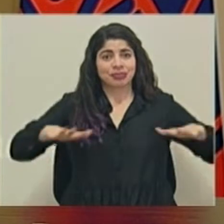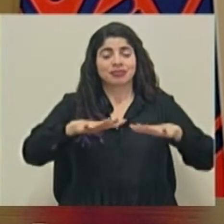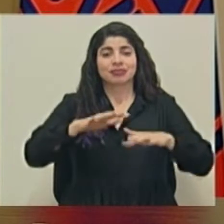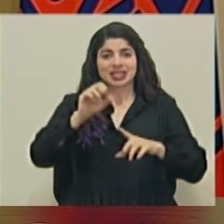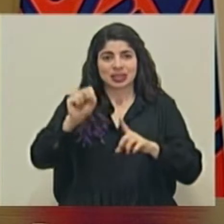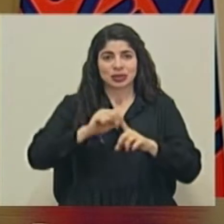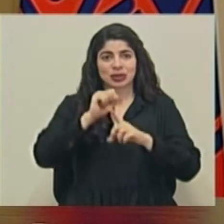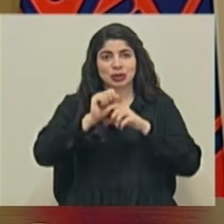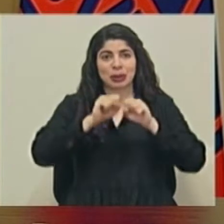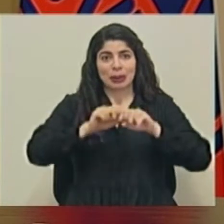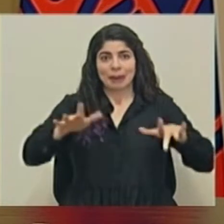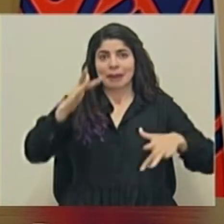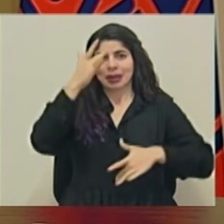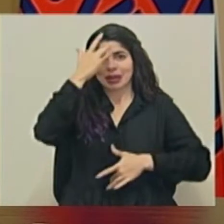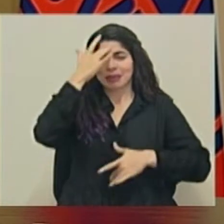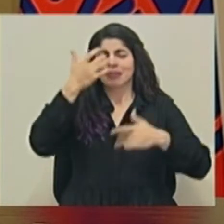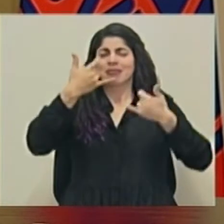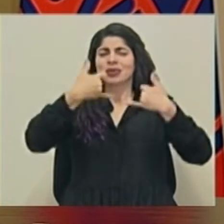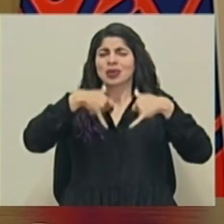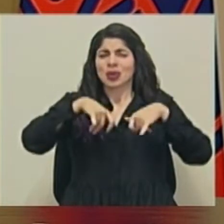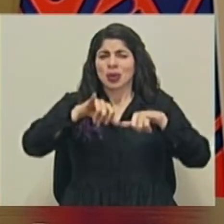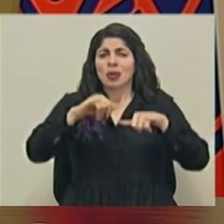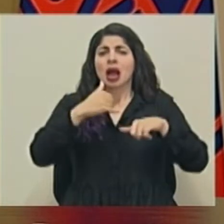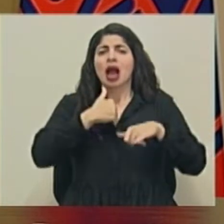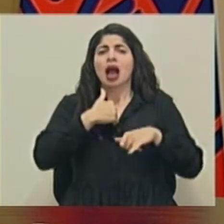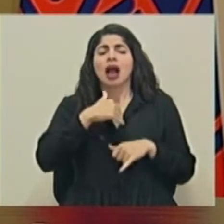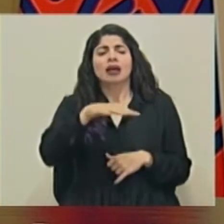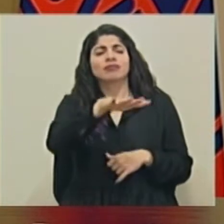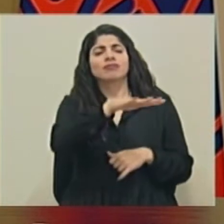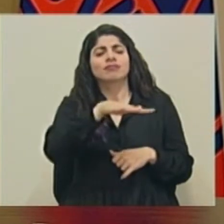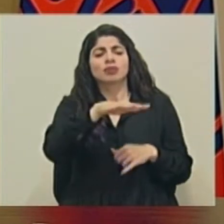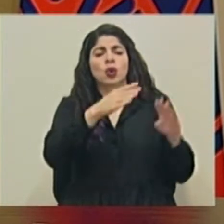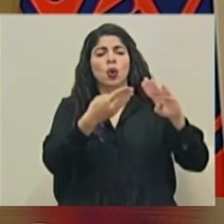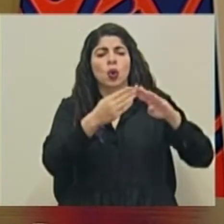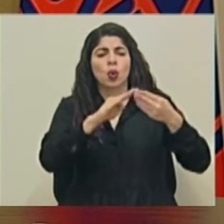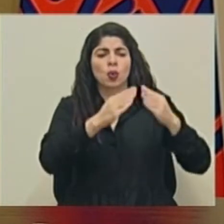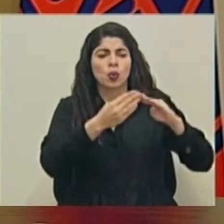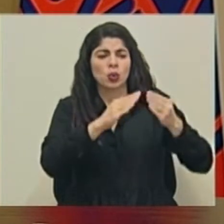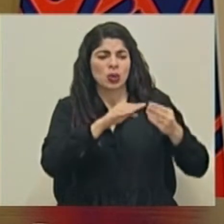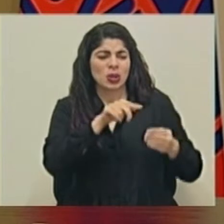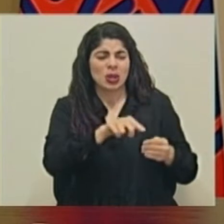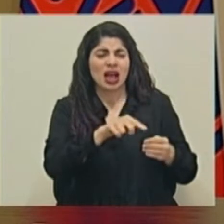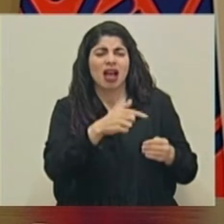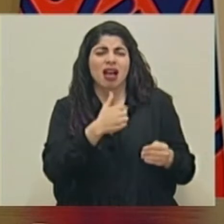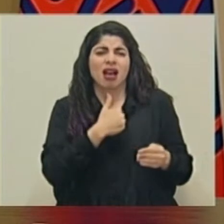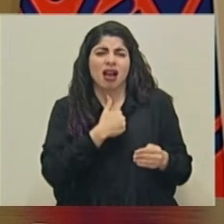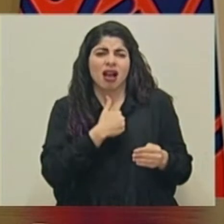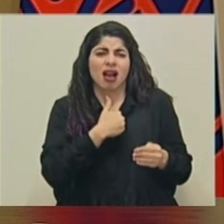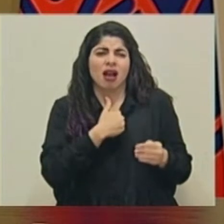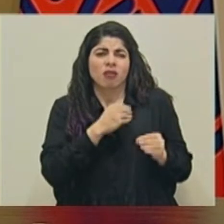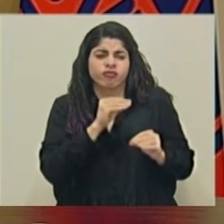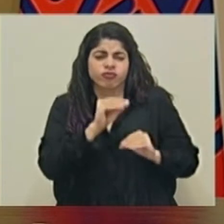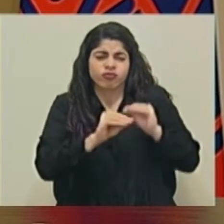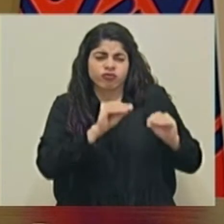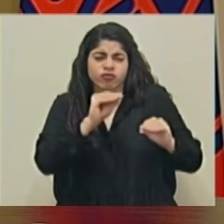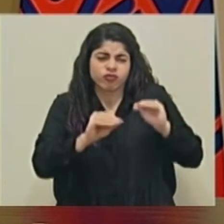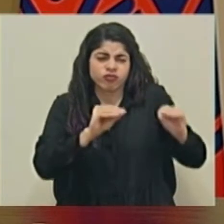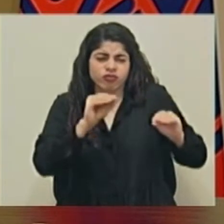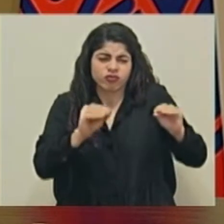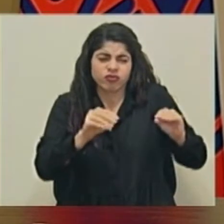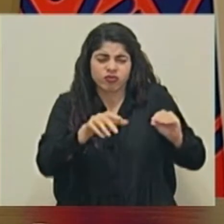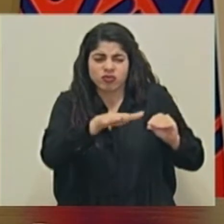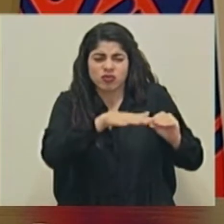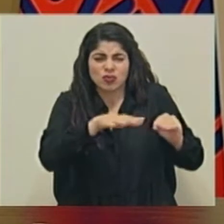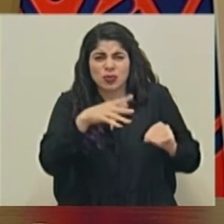pandemia, aún mantenemos comunidades que tienen una transmisión y un